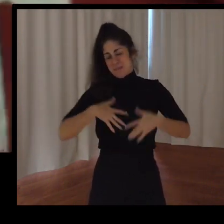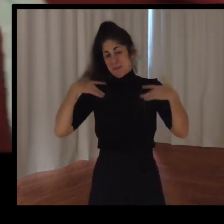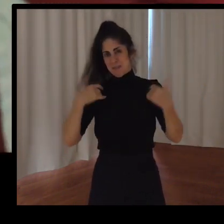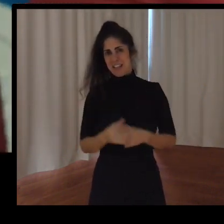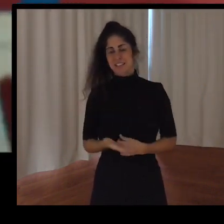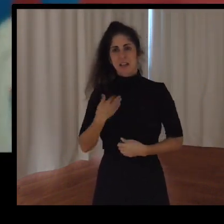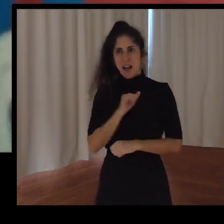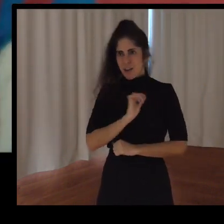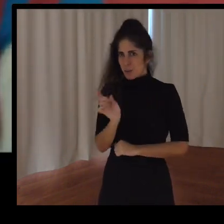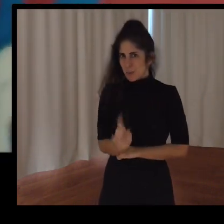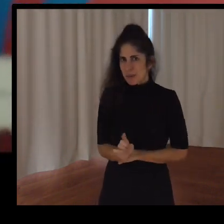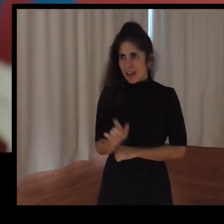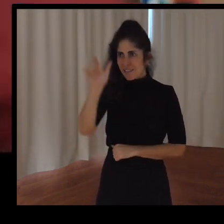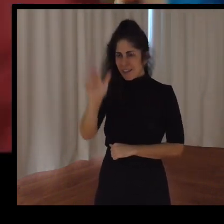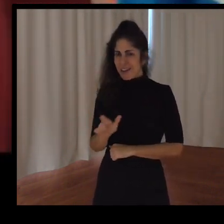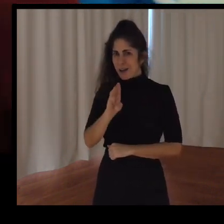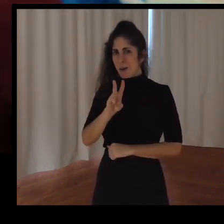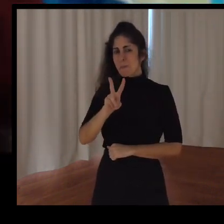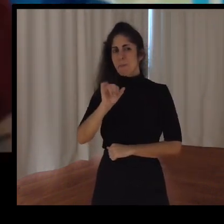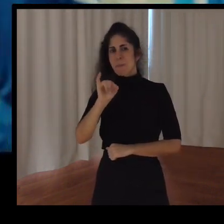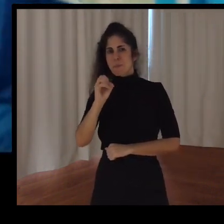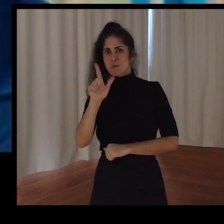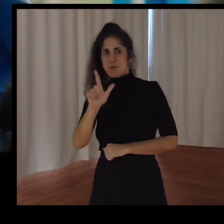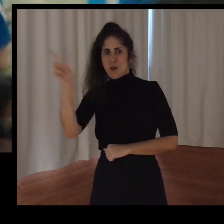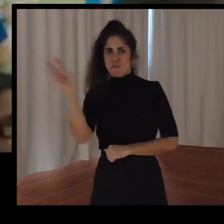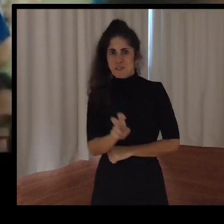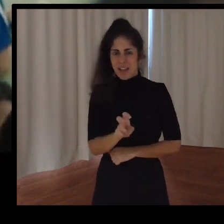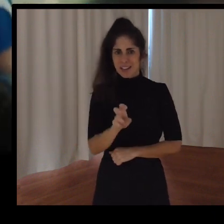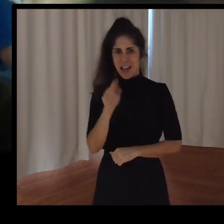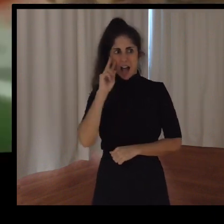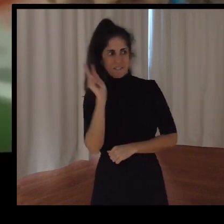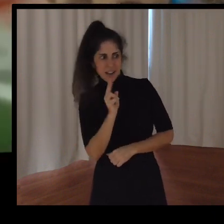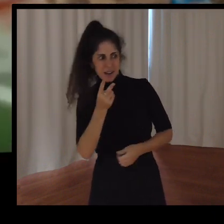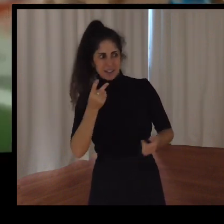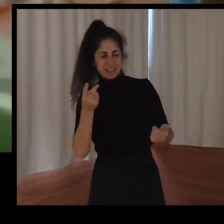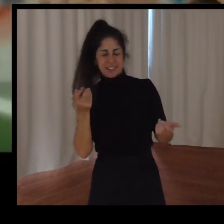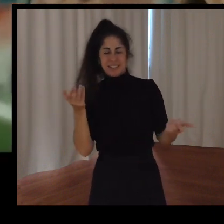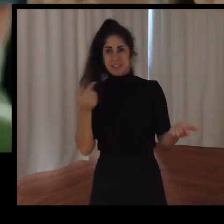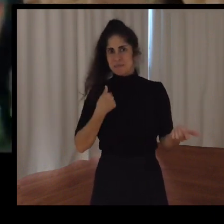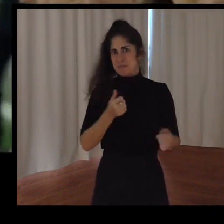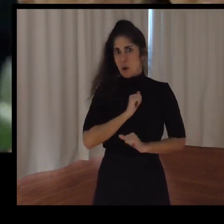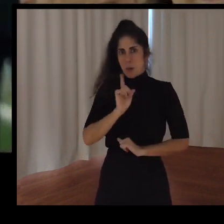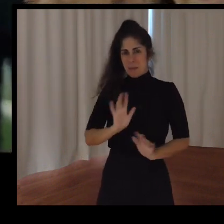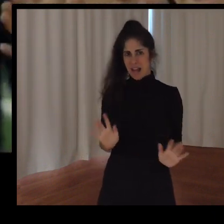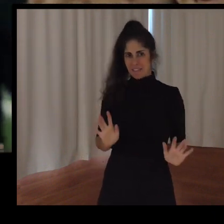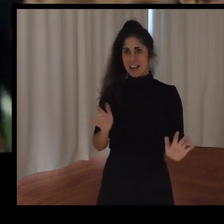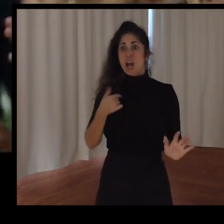en un partido. Como no sé si le gusta que le manos en, le he dicho qué